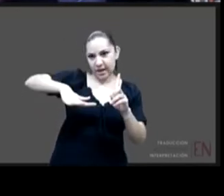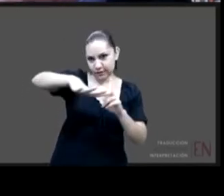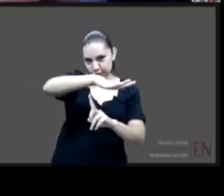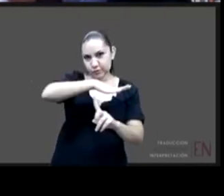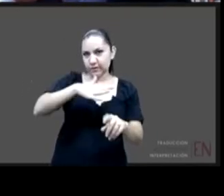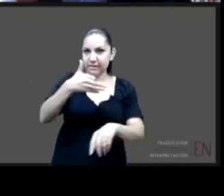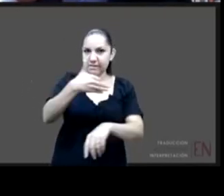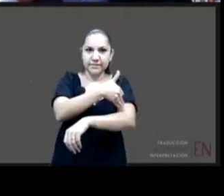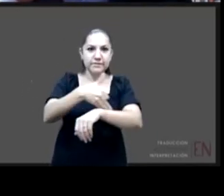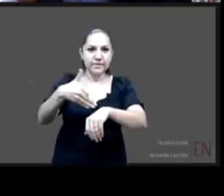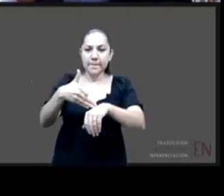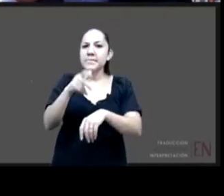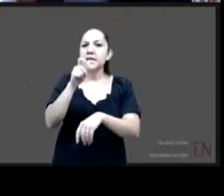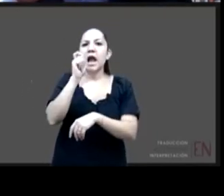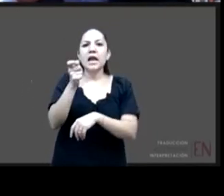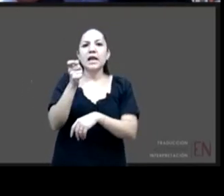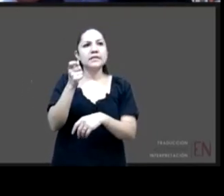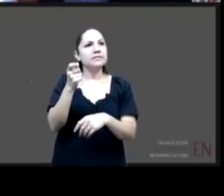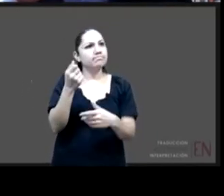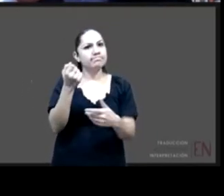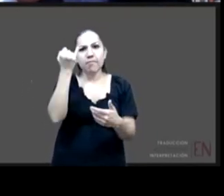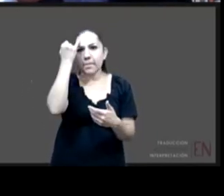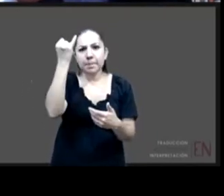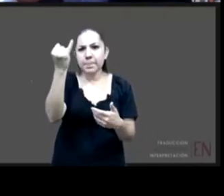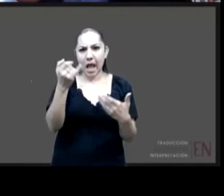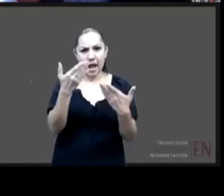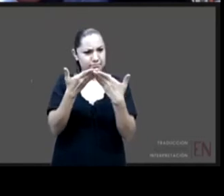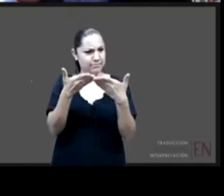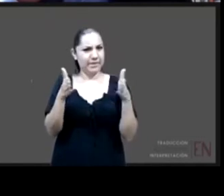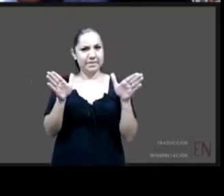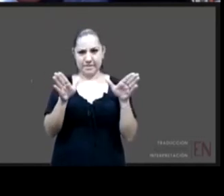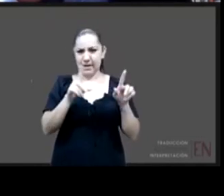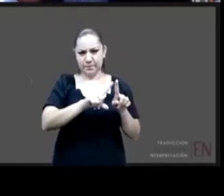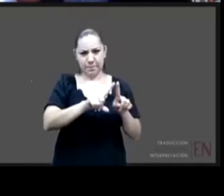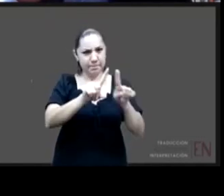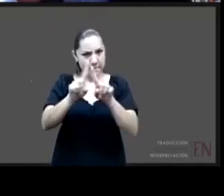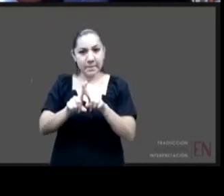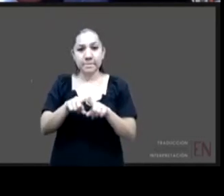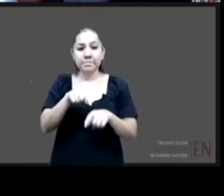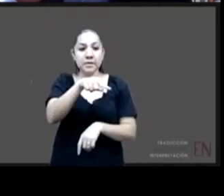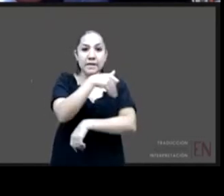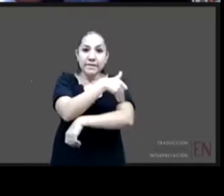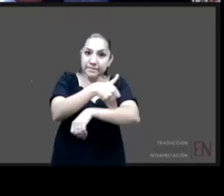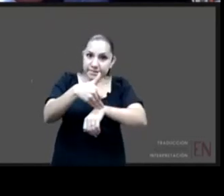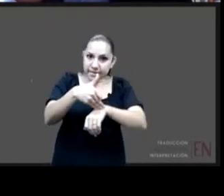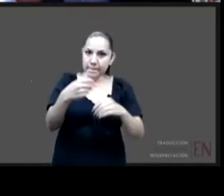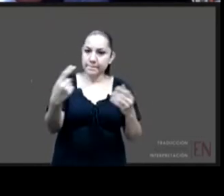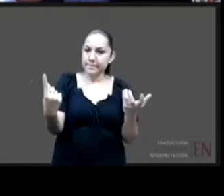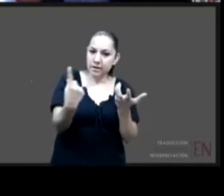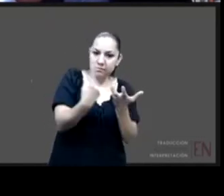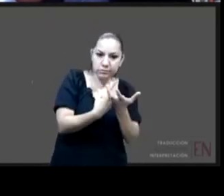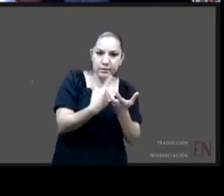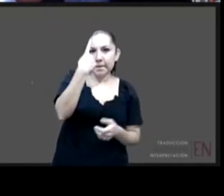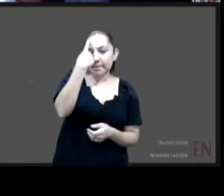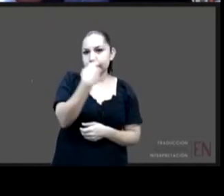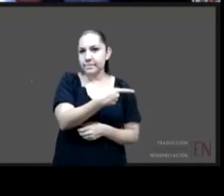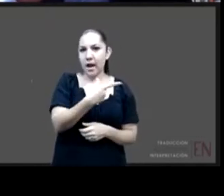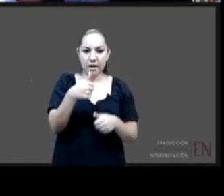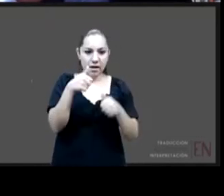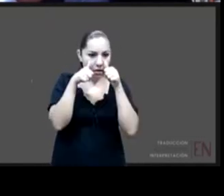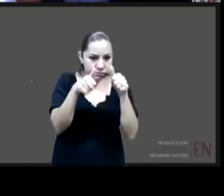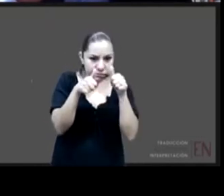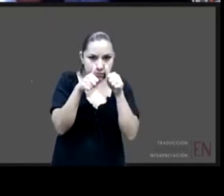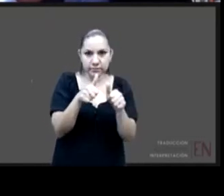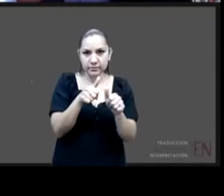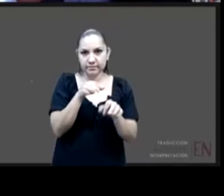diverso el primer espacio de contención de protección de cuidado de desarrollo de los niños